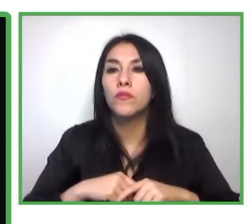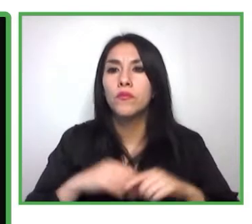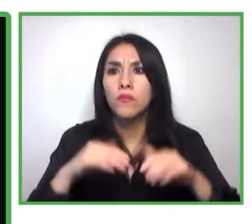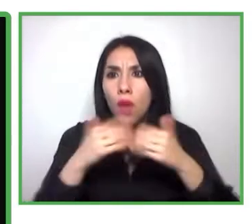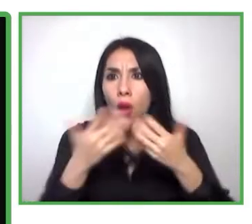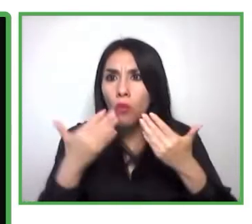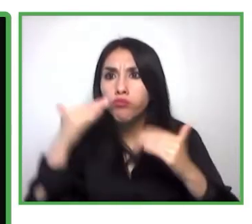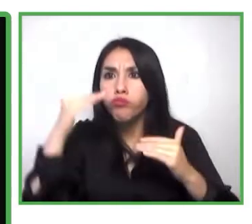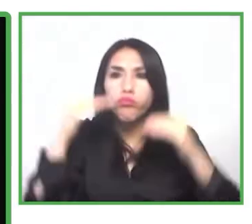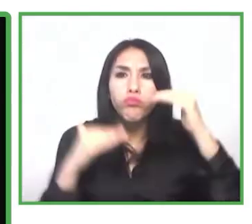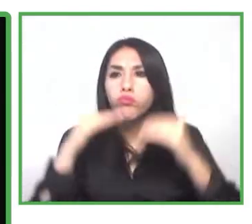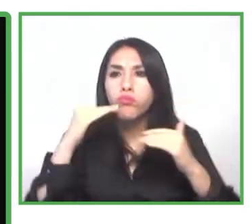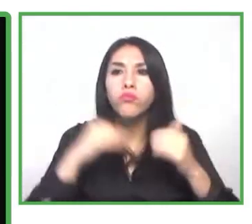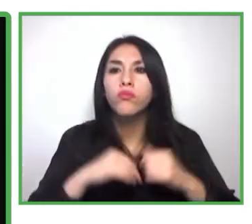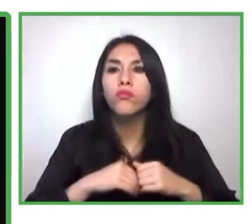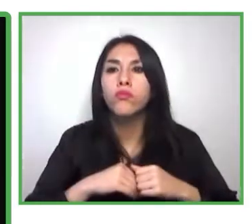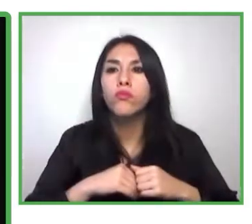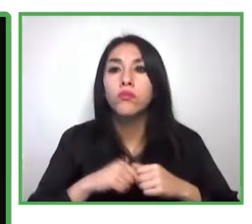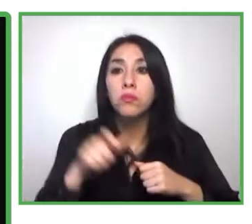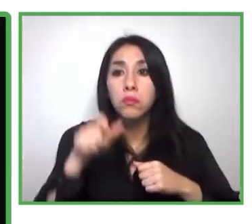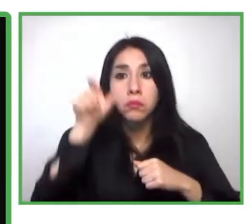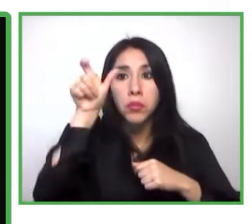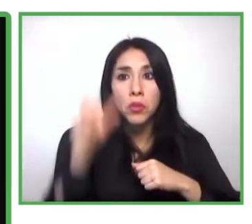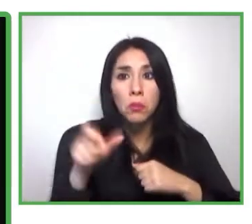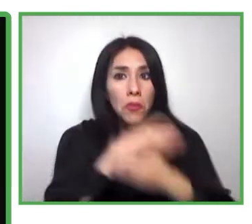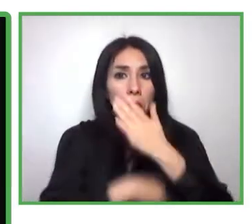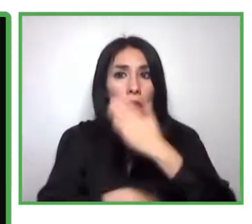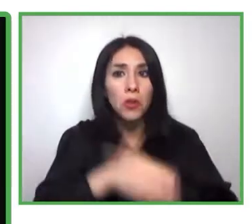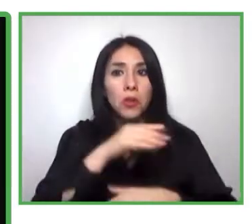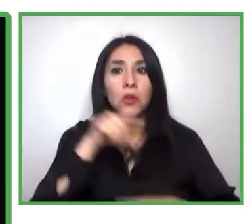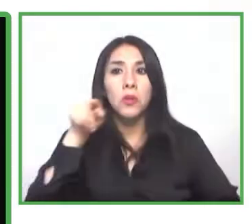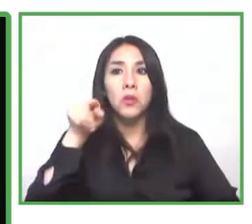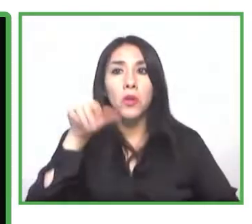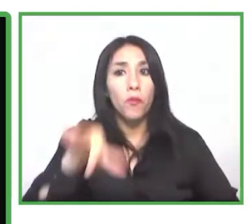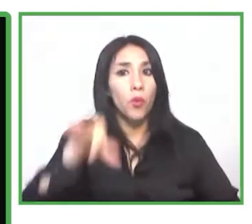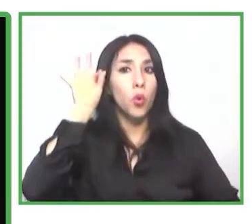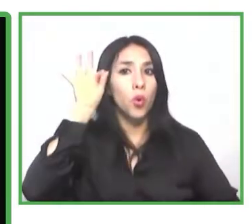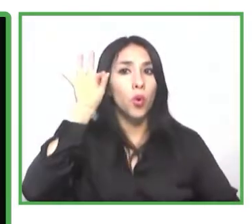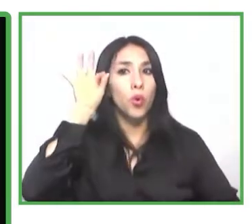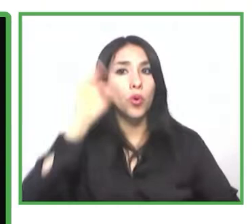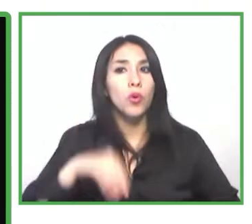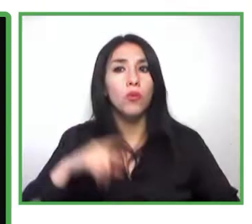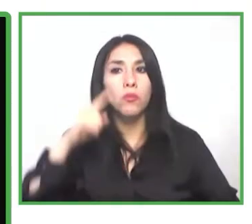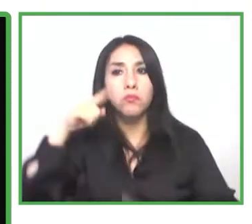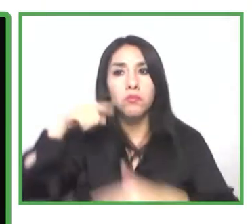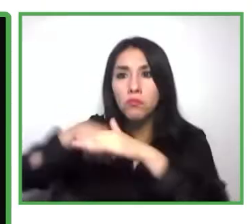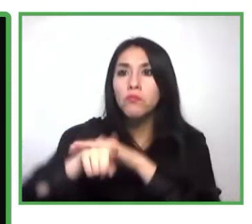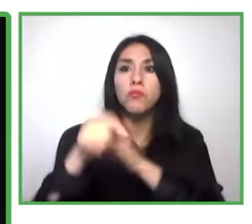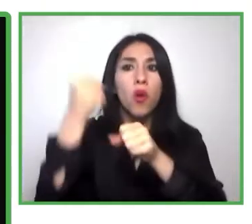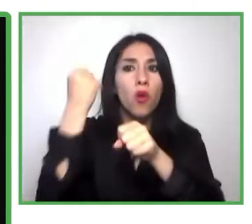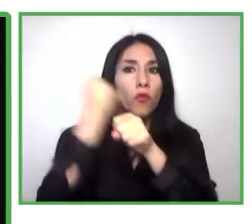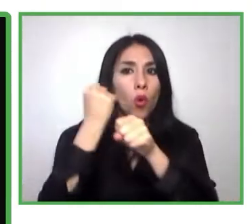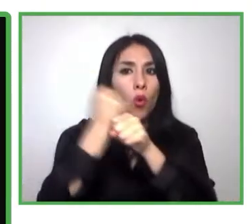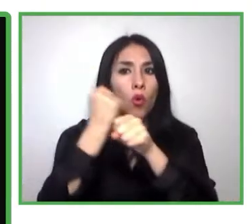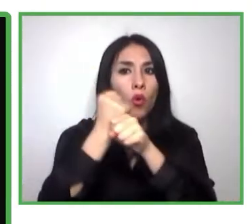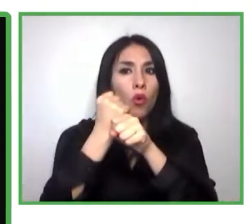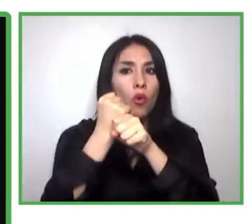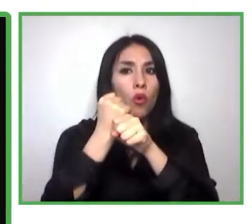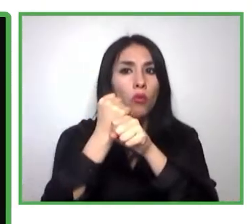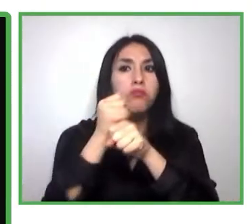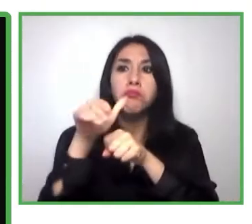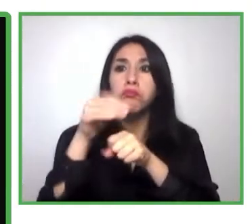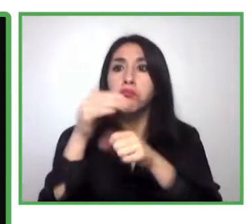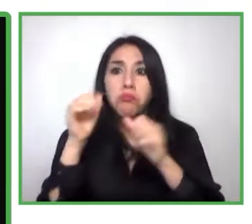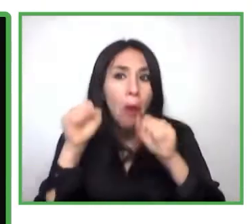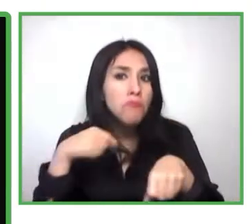Sin embargo, trabajamos con McKinsey en que consultores McKinsey, si conocen las dificultades de